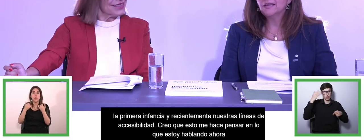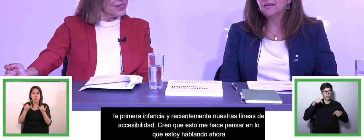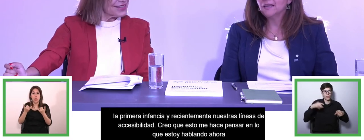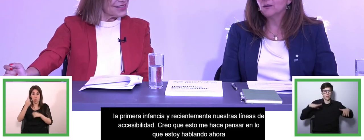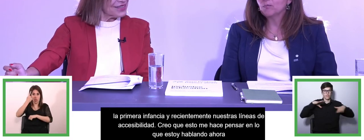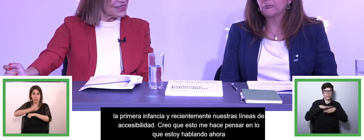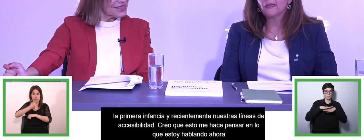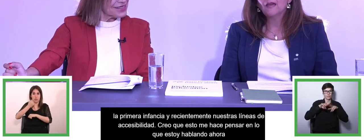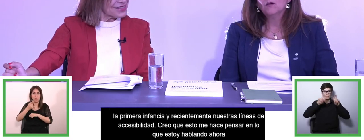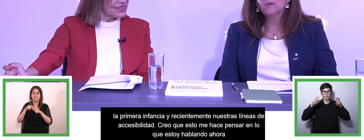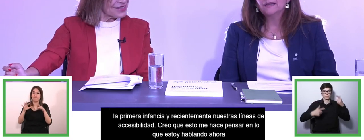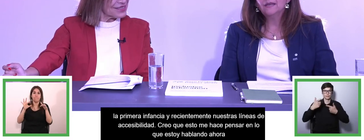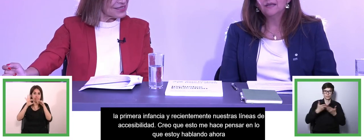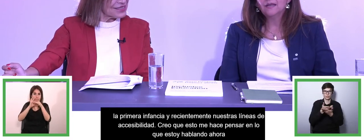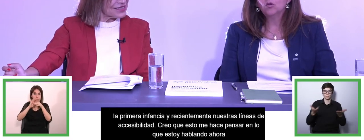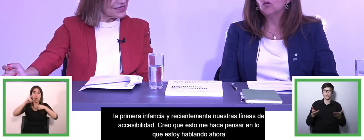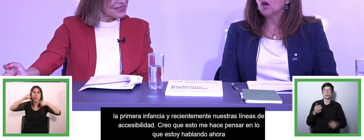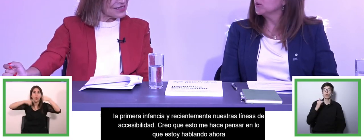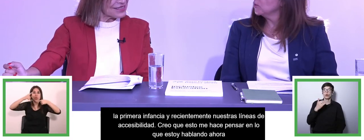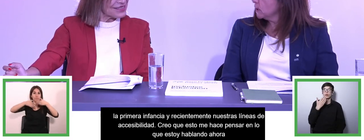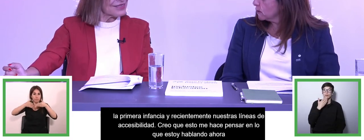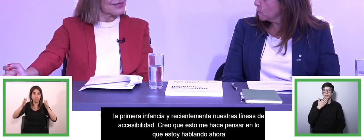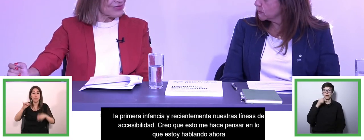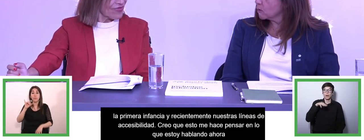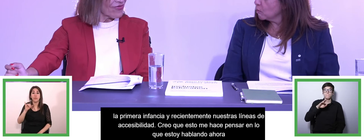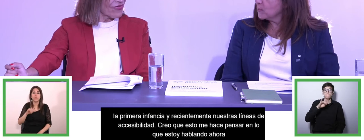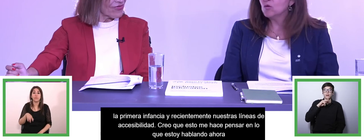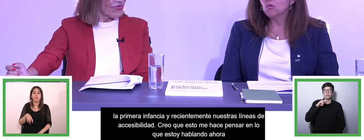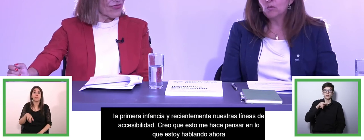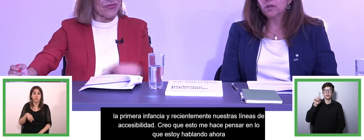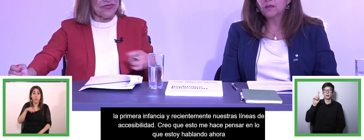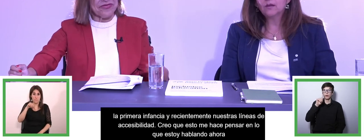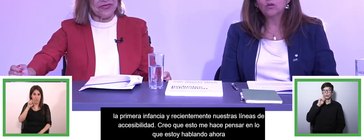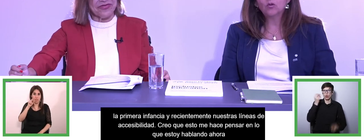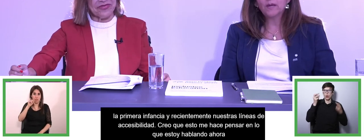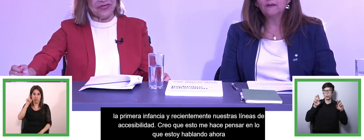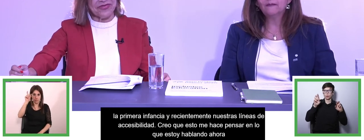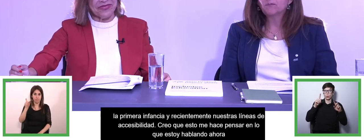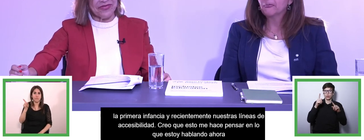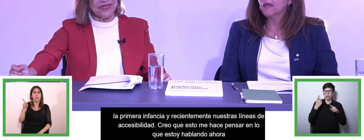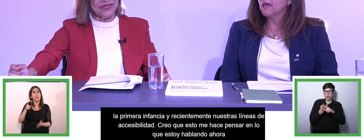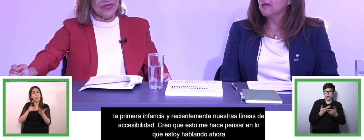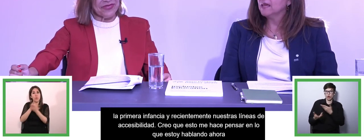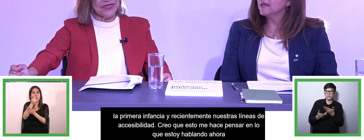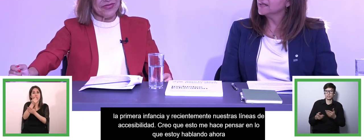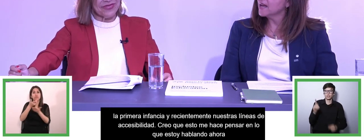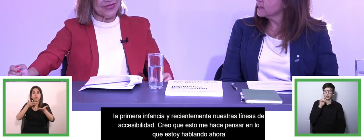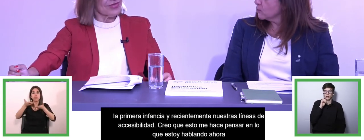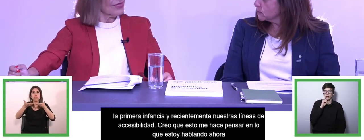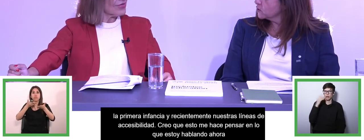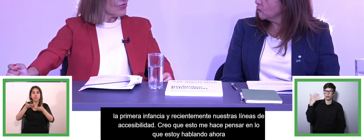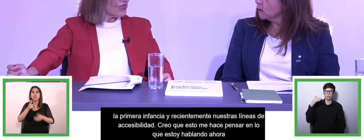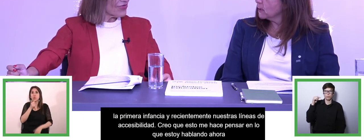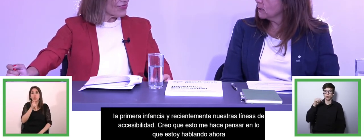Adicionalmente, Martin tuvo la oportunidad de conversar con un medio muy importante en nuestro país y gracias